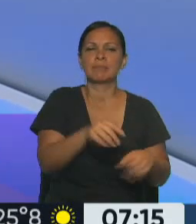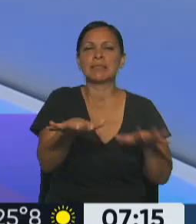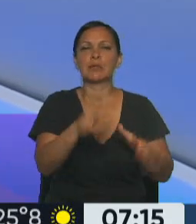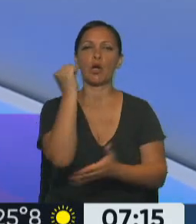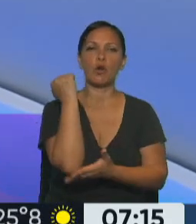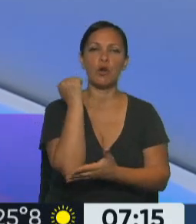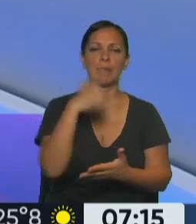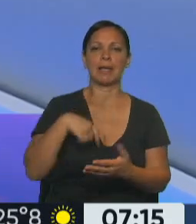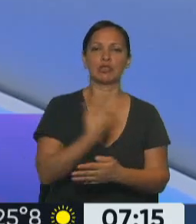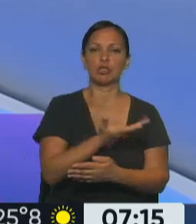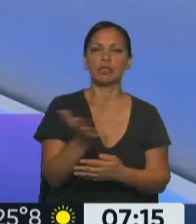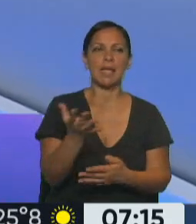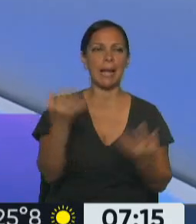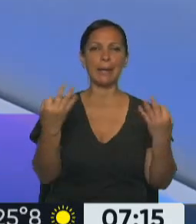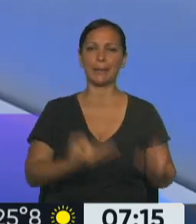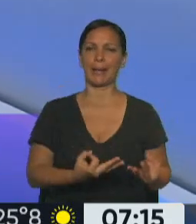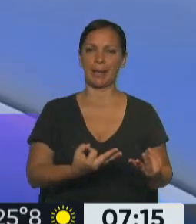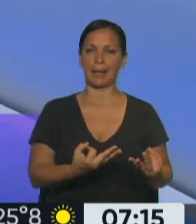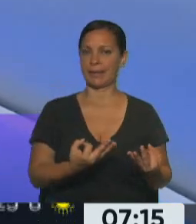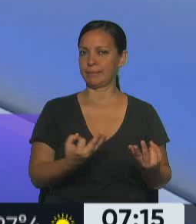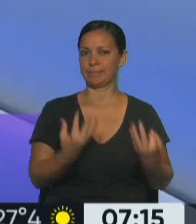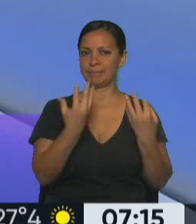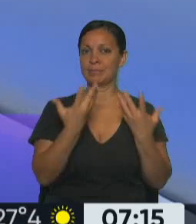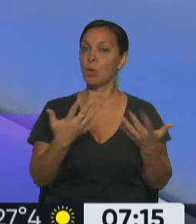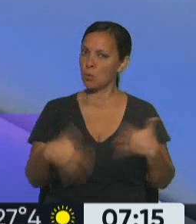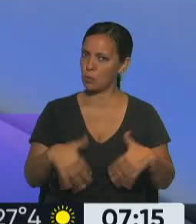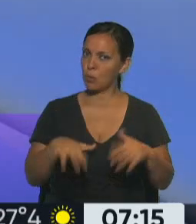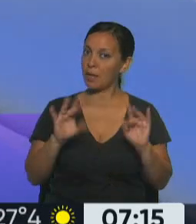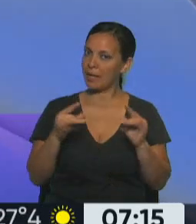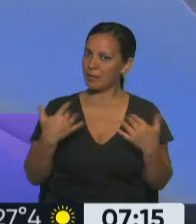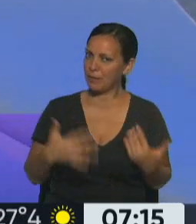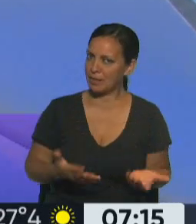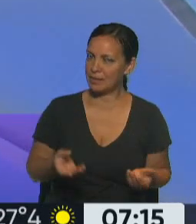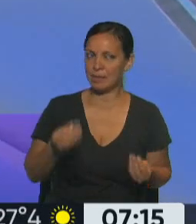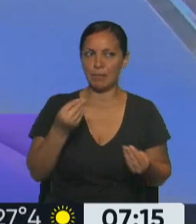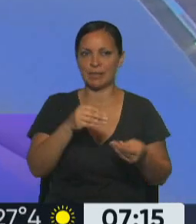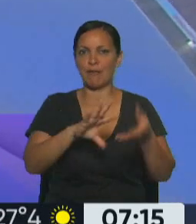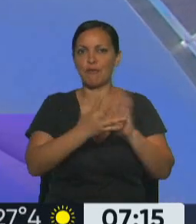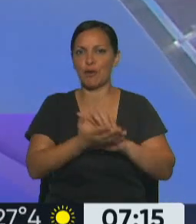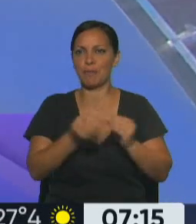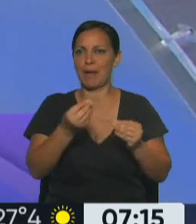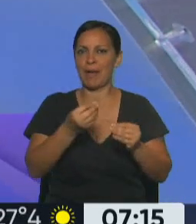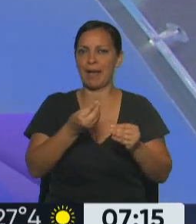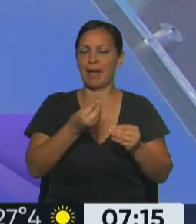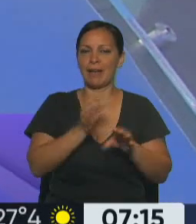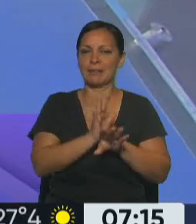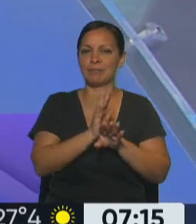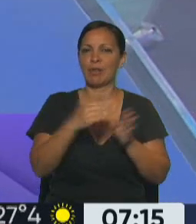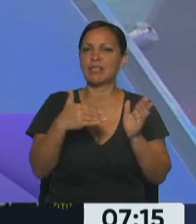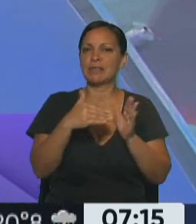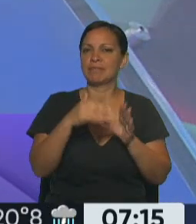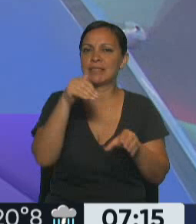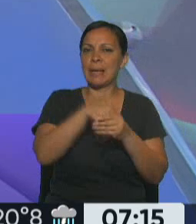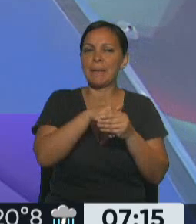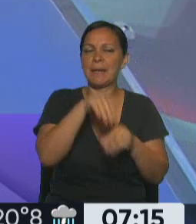socialmente con bienestar. Claro. Es complicado porque se estaría metiendo en la política económica o social de los otros países. Claro. En